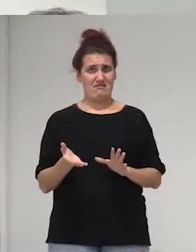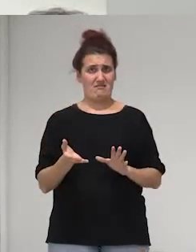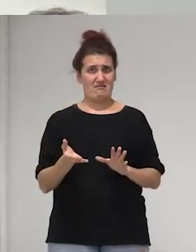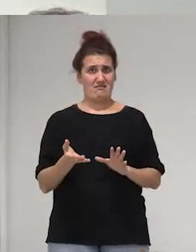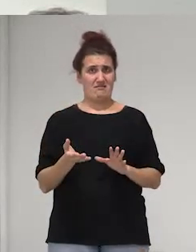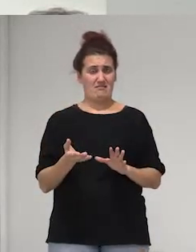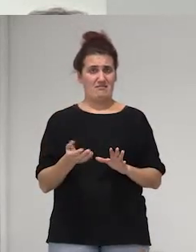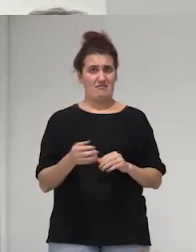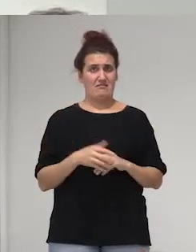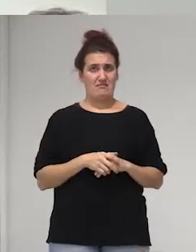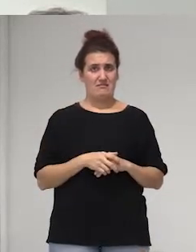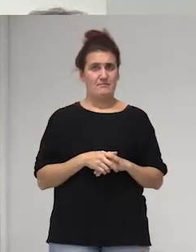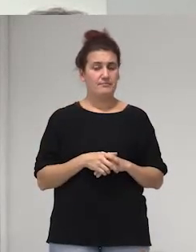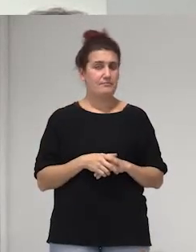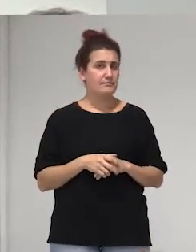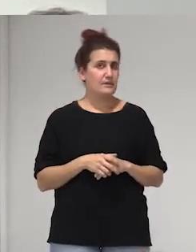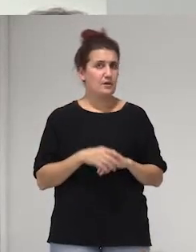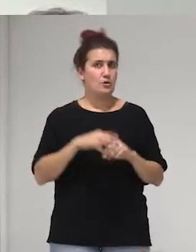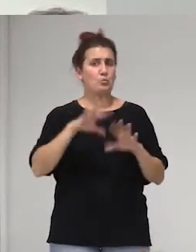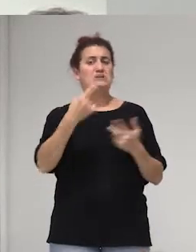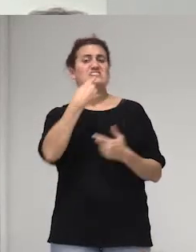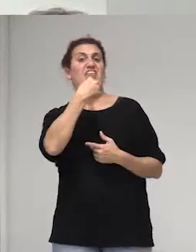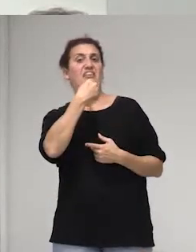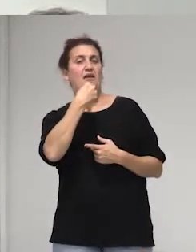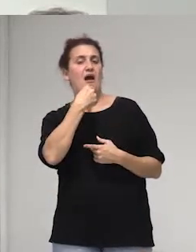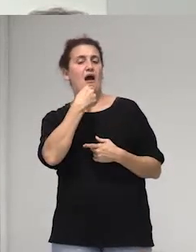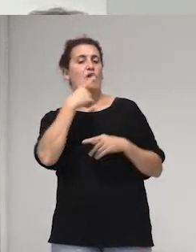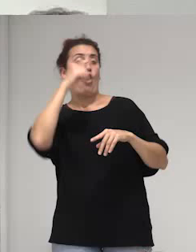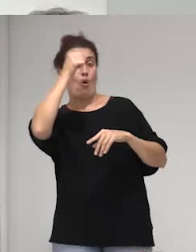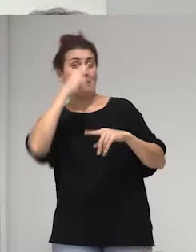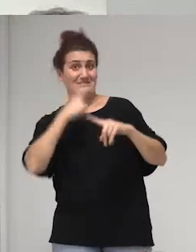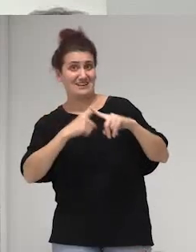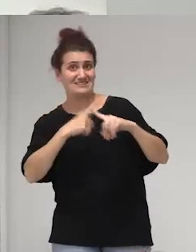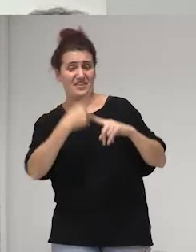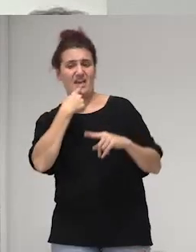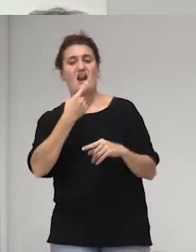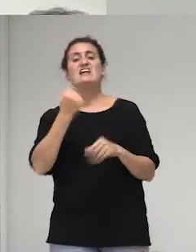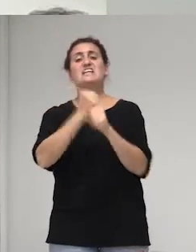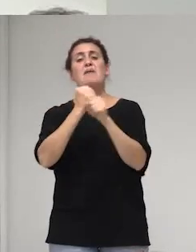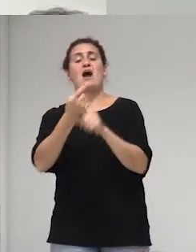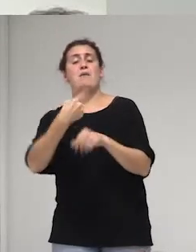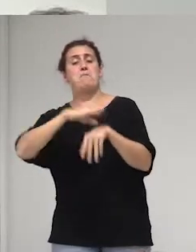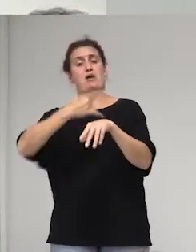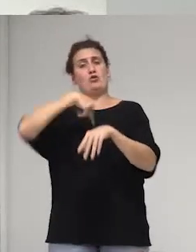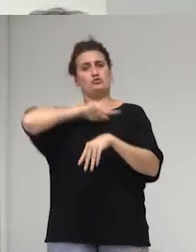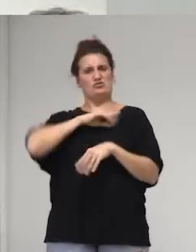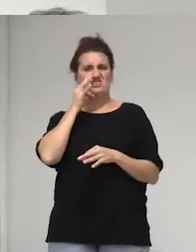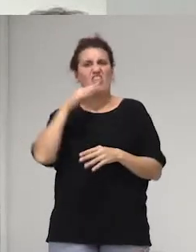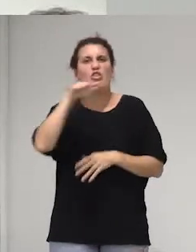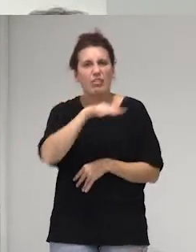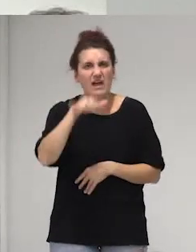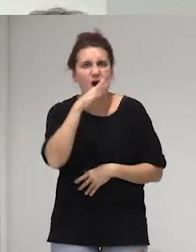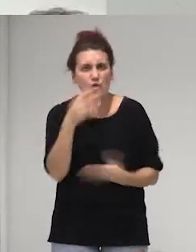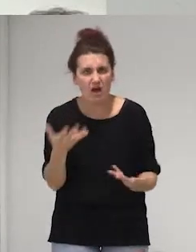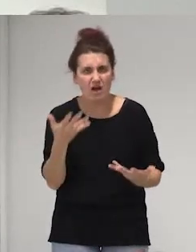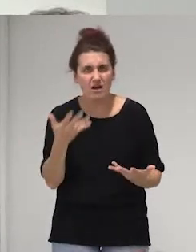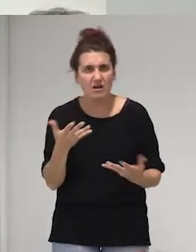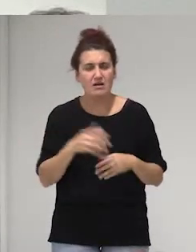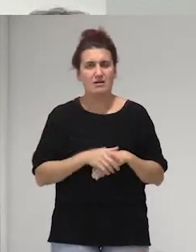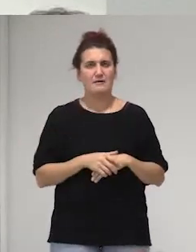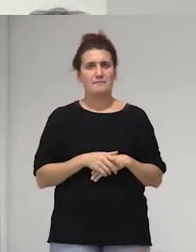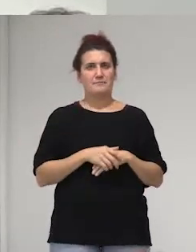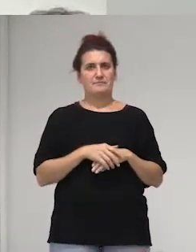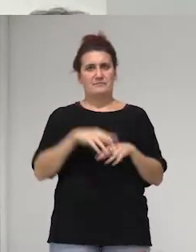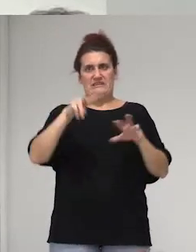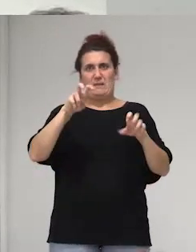pero se llenaron la boca diciendo que trabajaban para nosotras y donde están bueno las latinoamericanas y del caribe de